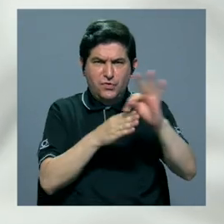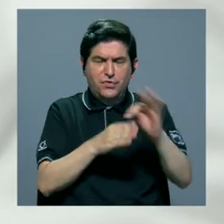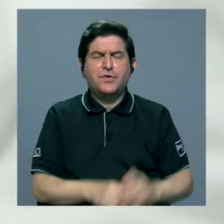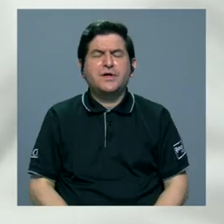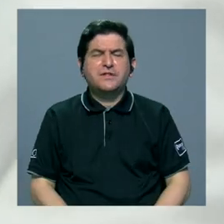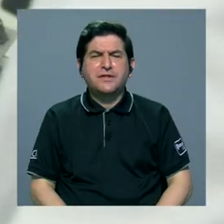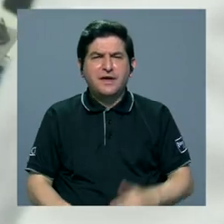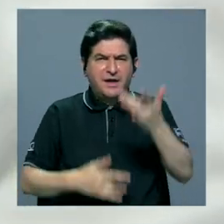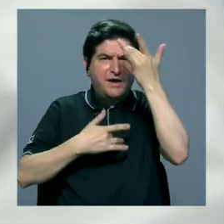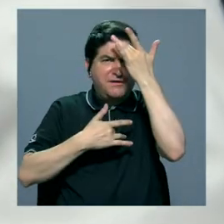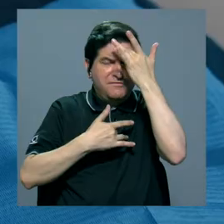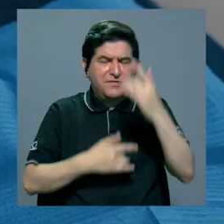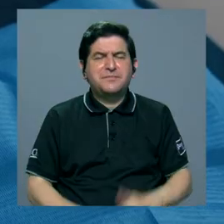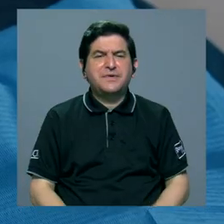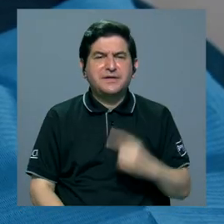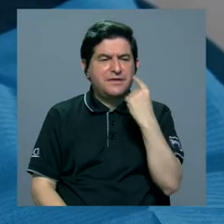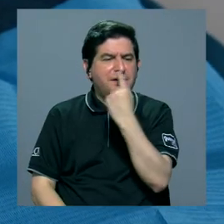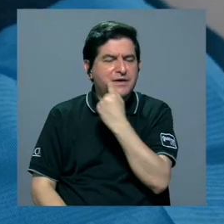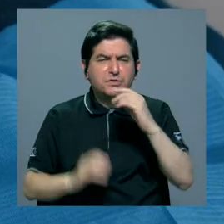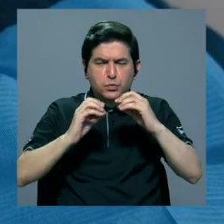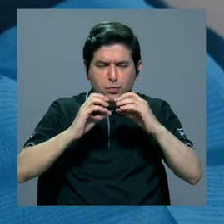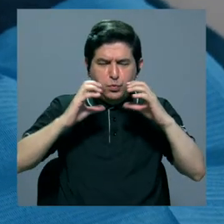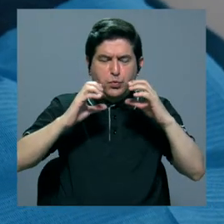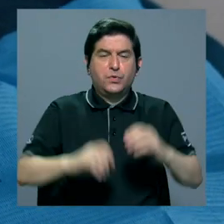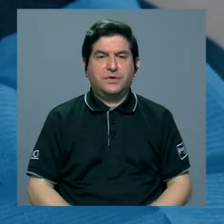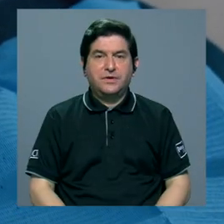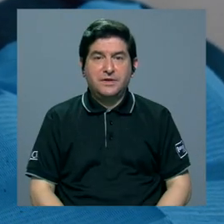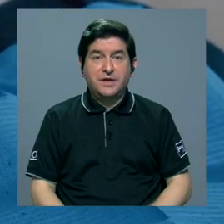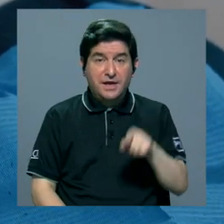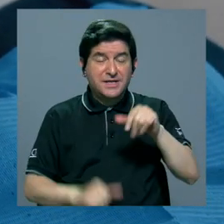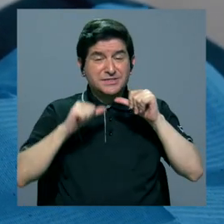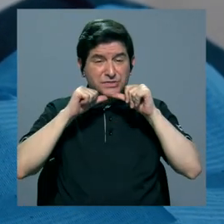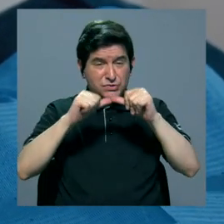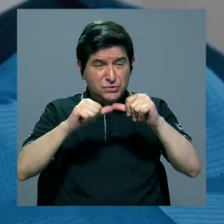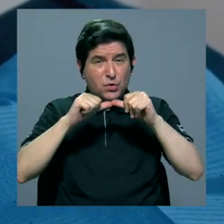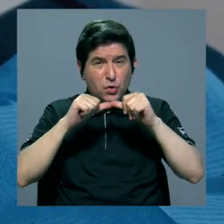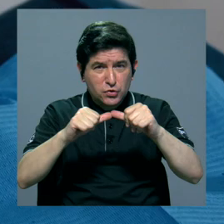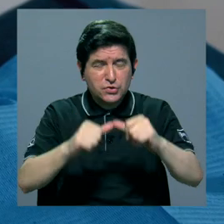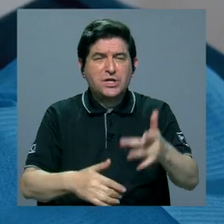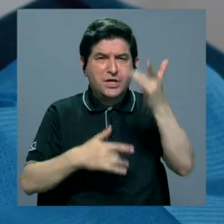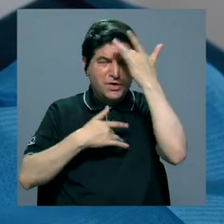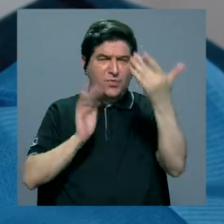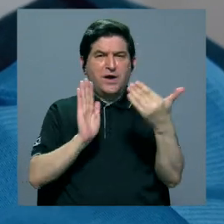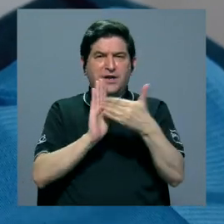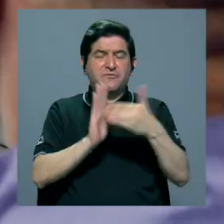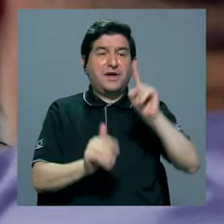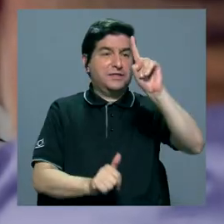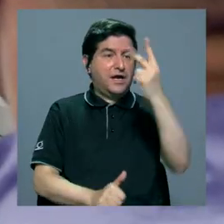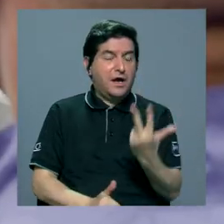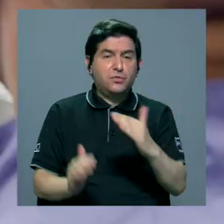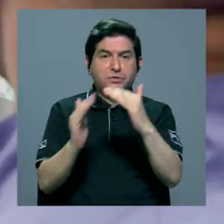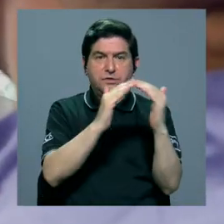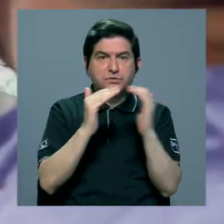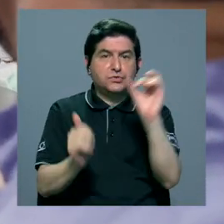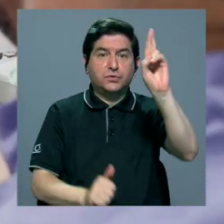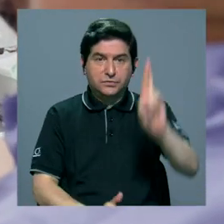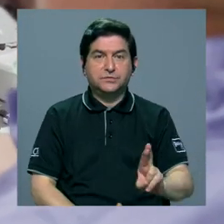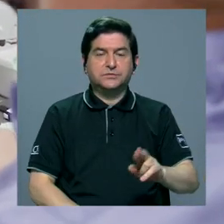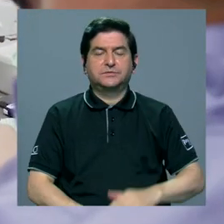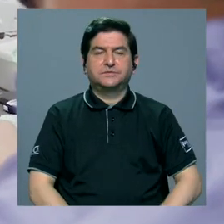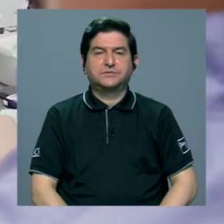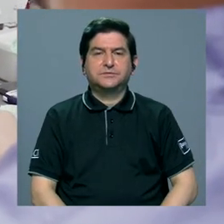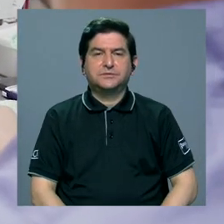de la periodontitis. Hablamos de una enfermedad crónica inflamatoria que afecta a un tercio de los costarricenses.